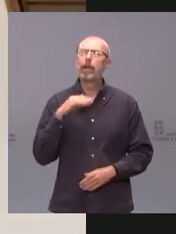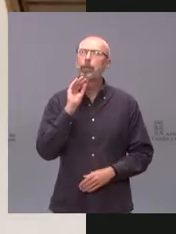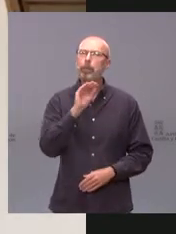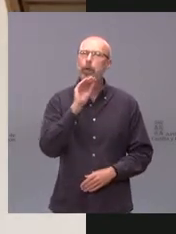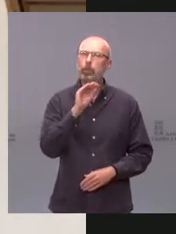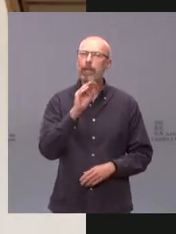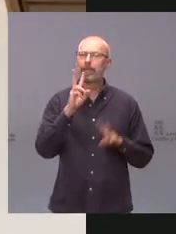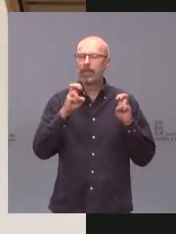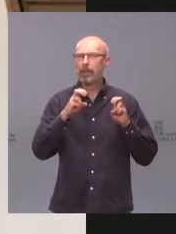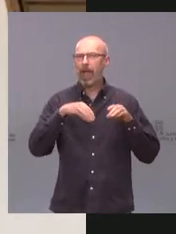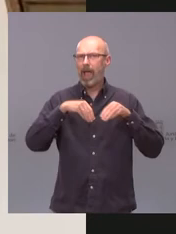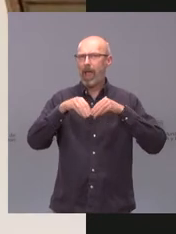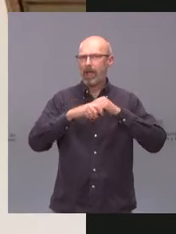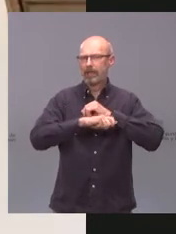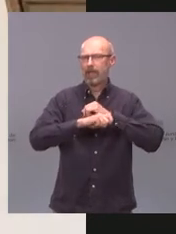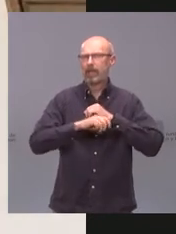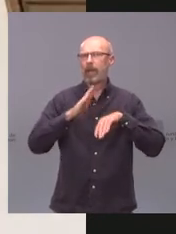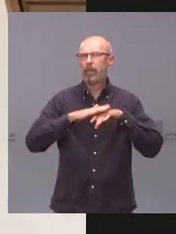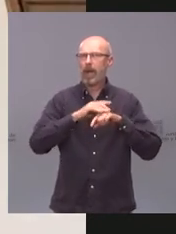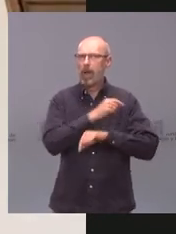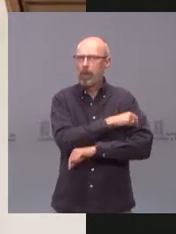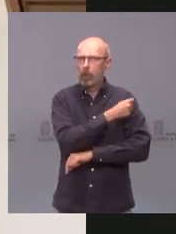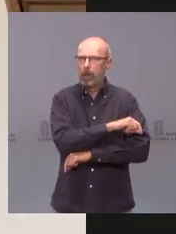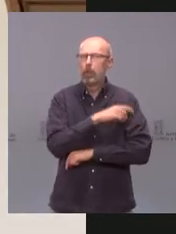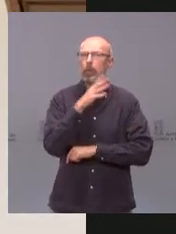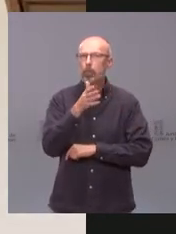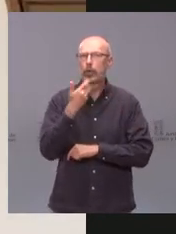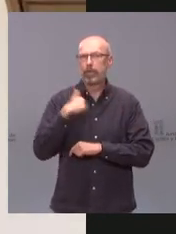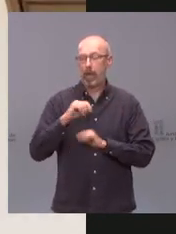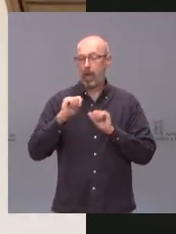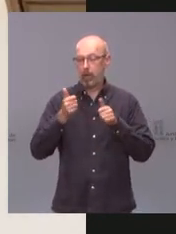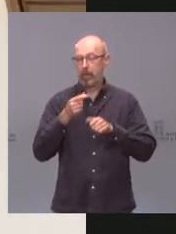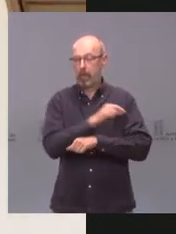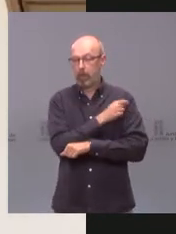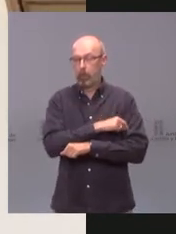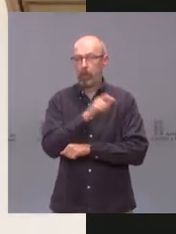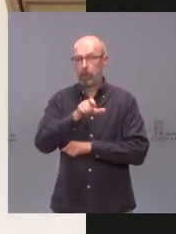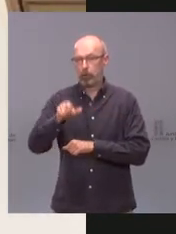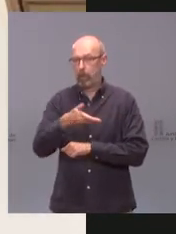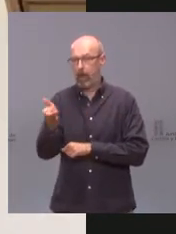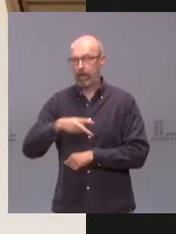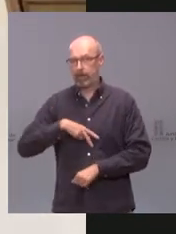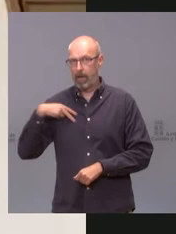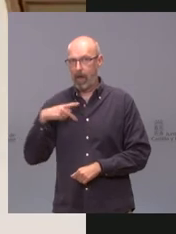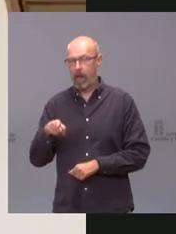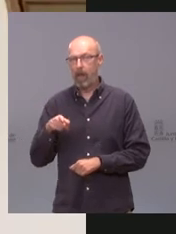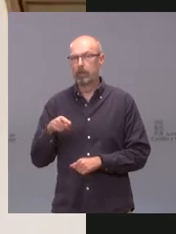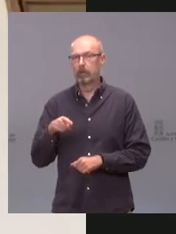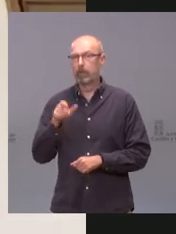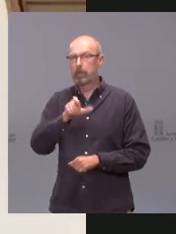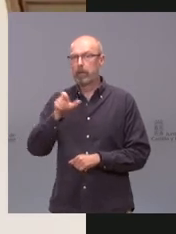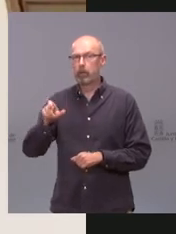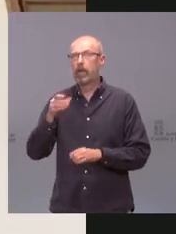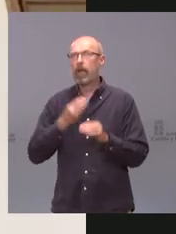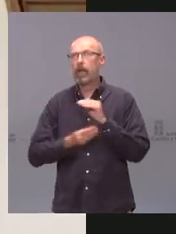por la estrategia de vacunación y sobre todo porque, dado que ha comenzado ya la vacunación a la población en general, a las personas nacidas